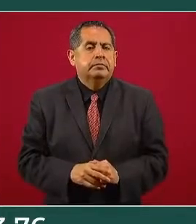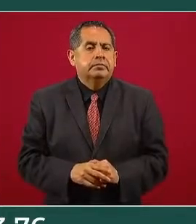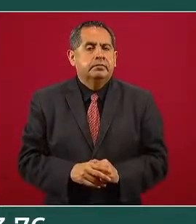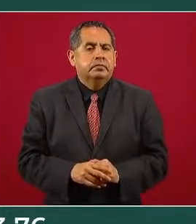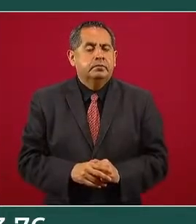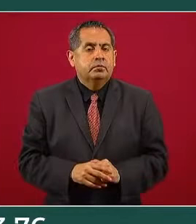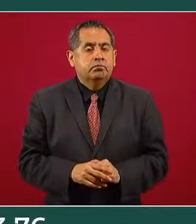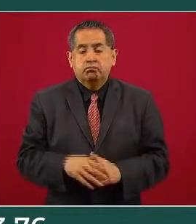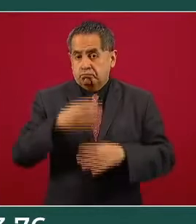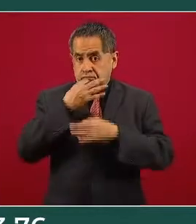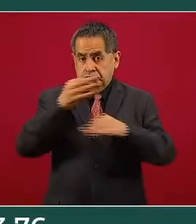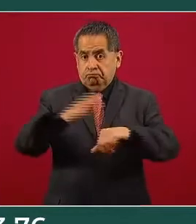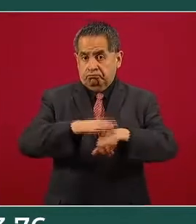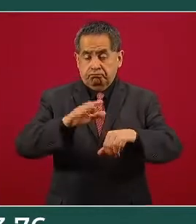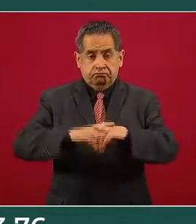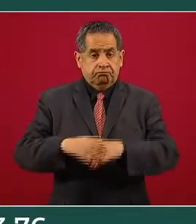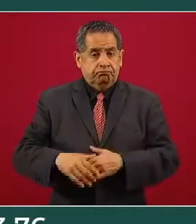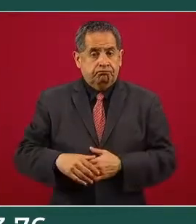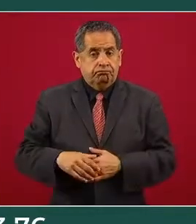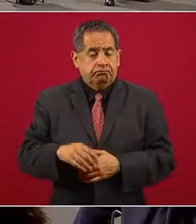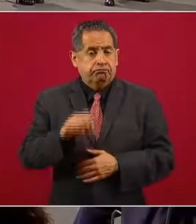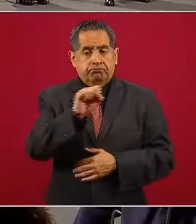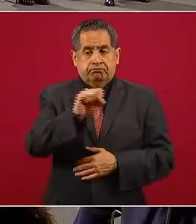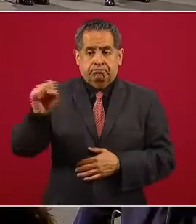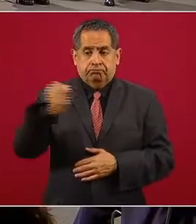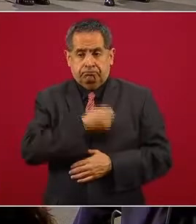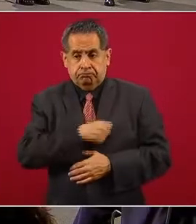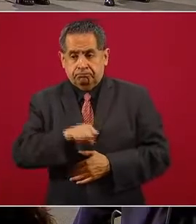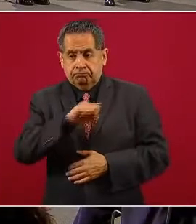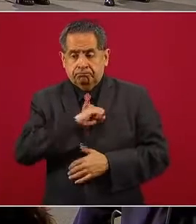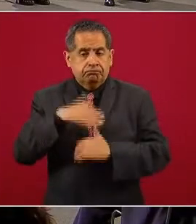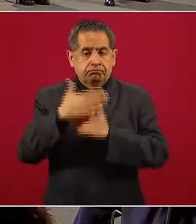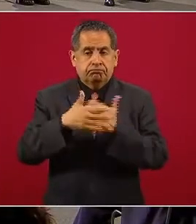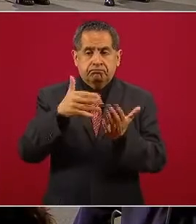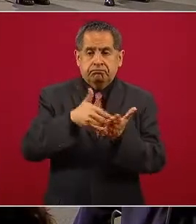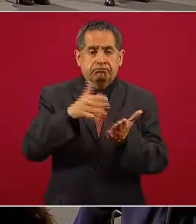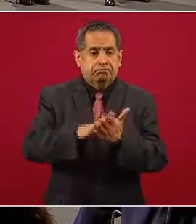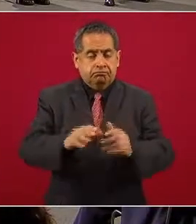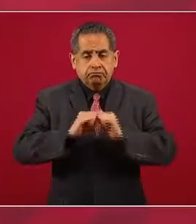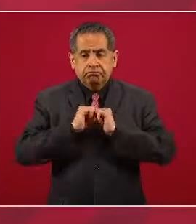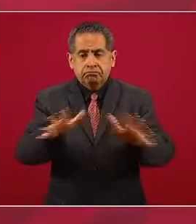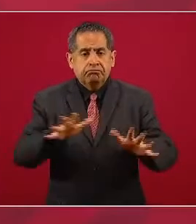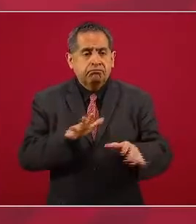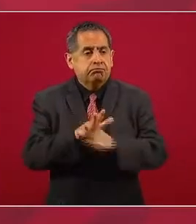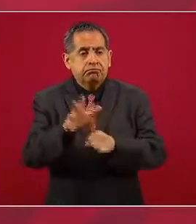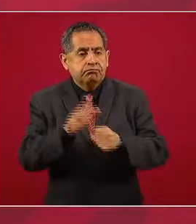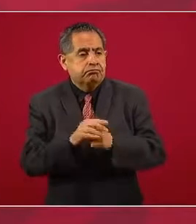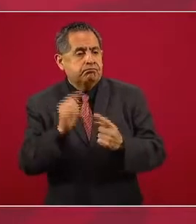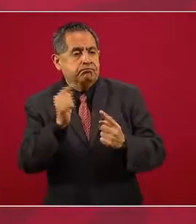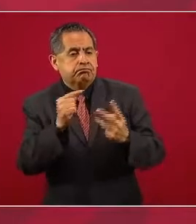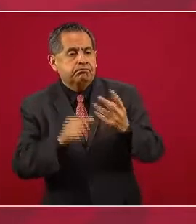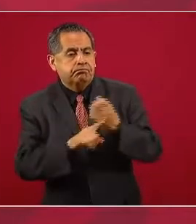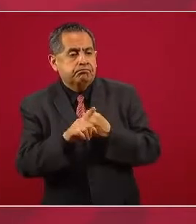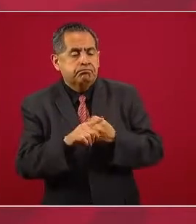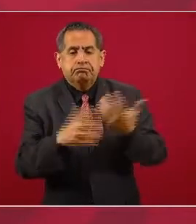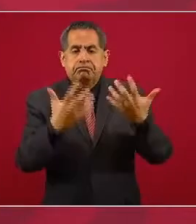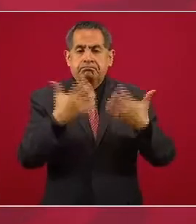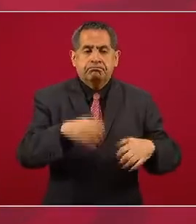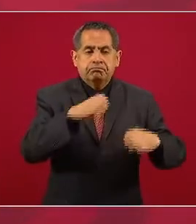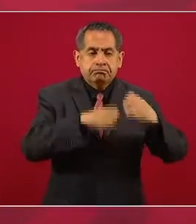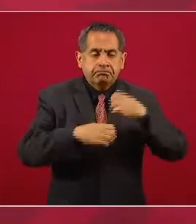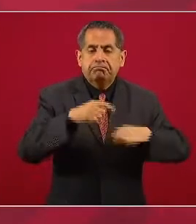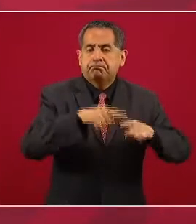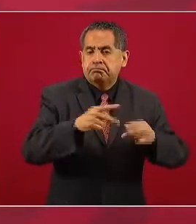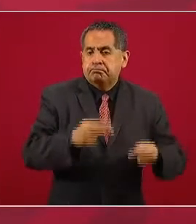la Secretaría de Salud emitirá un decreto para considerar como actividades esenciales a las empresas y